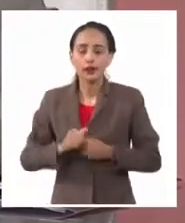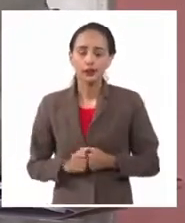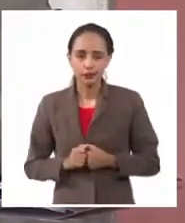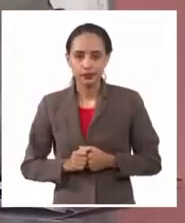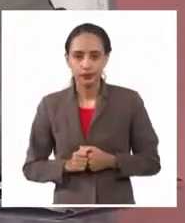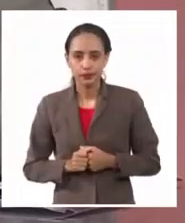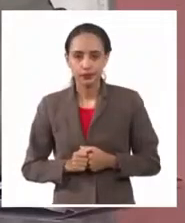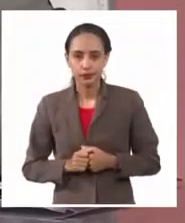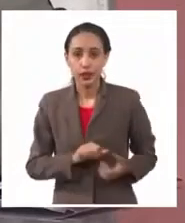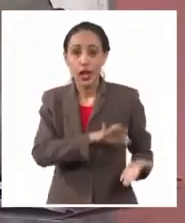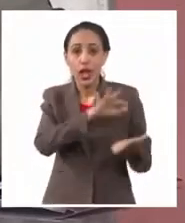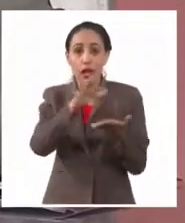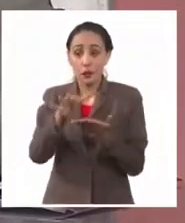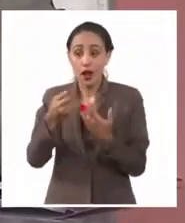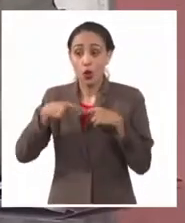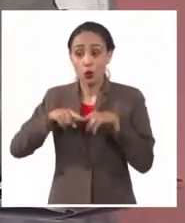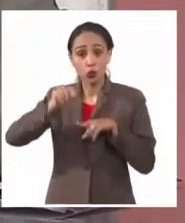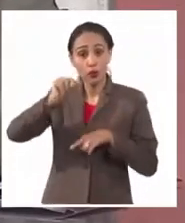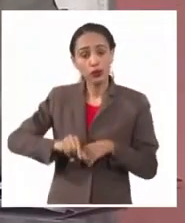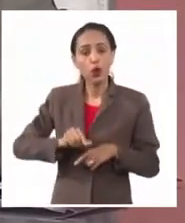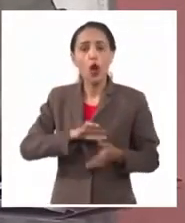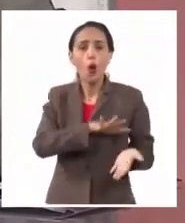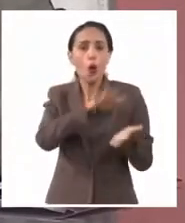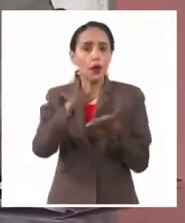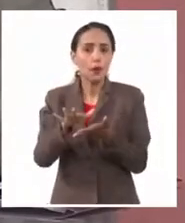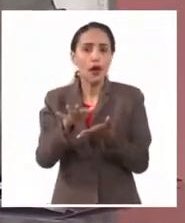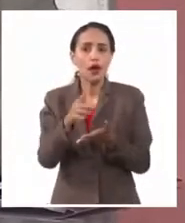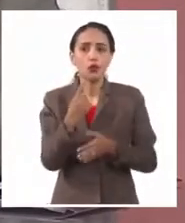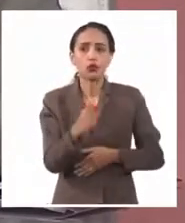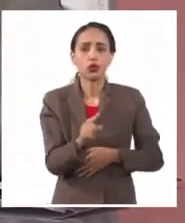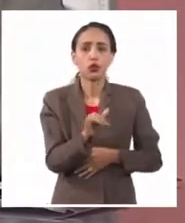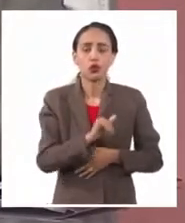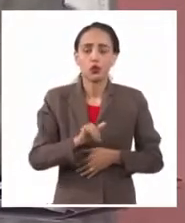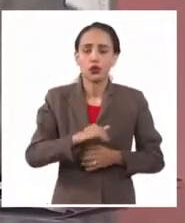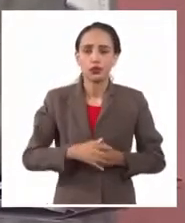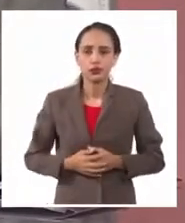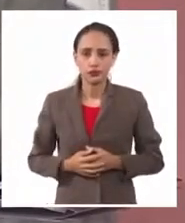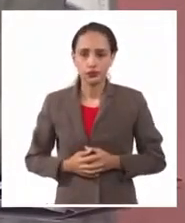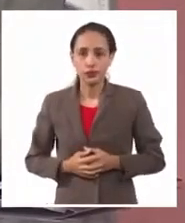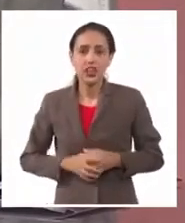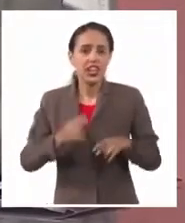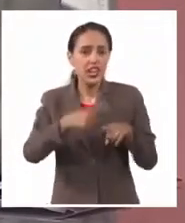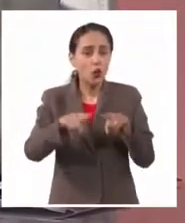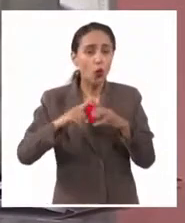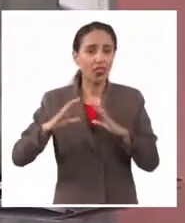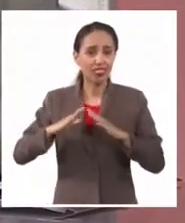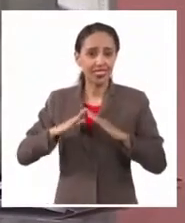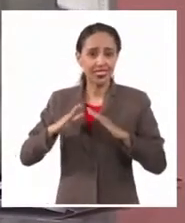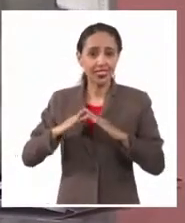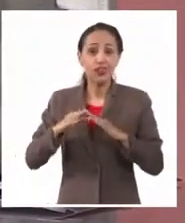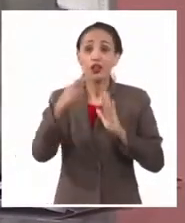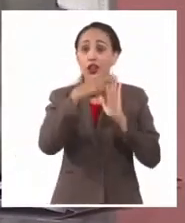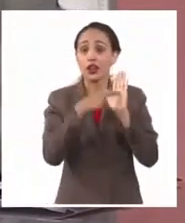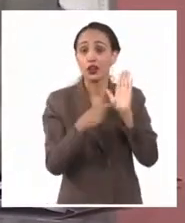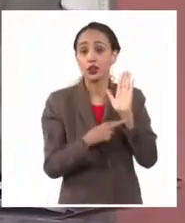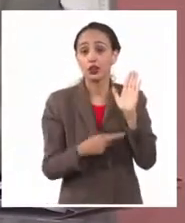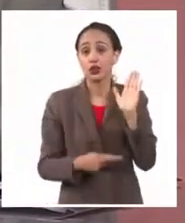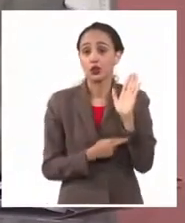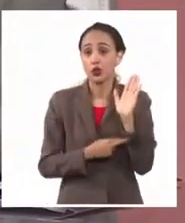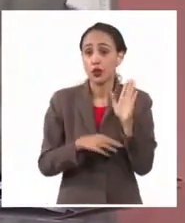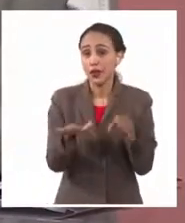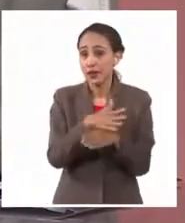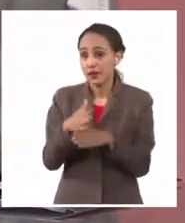acompañados, los propios envíos, inclusive los homenajes de casa, que aunque tienen una resolución particular, tienen un tratamiento particular,